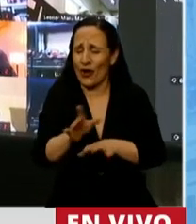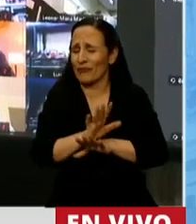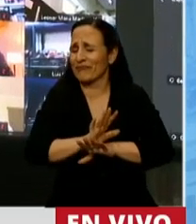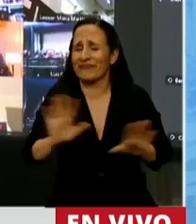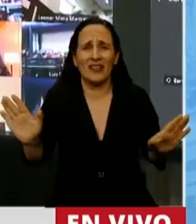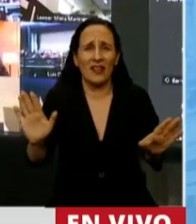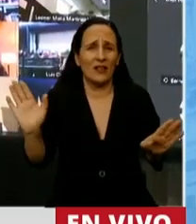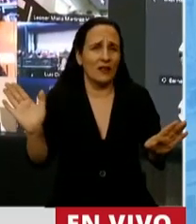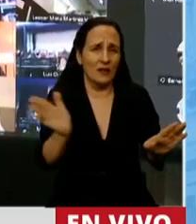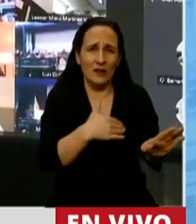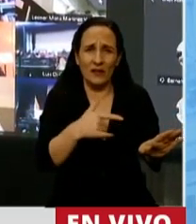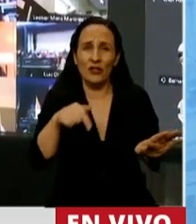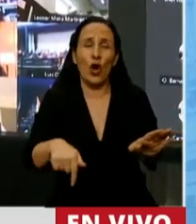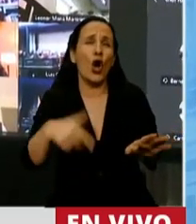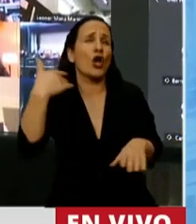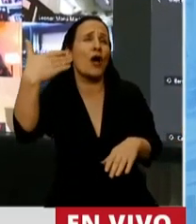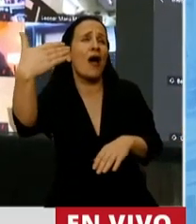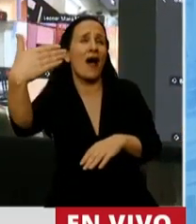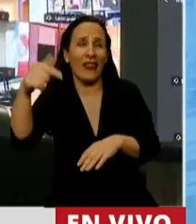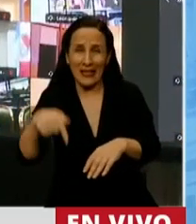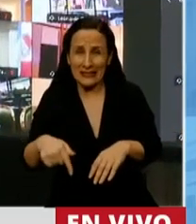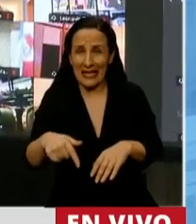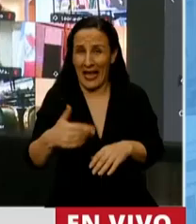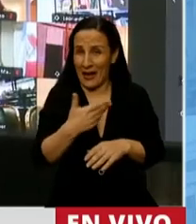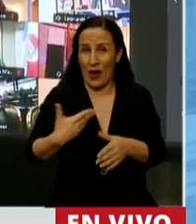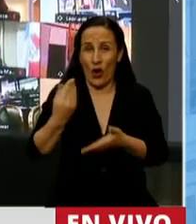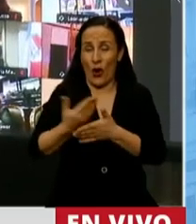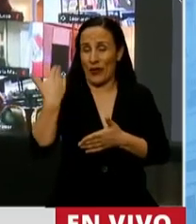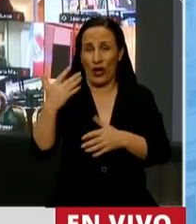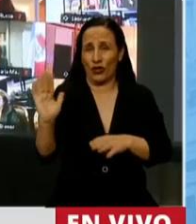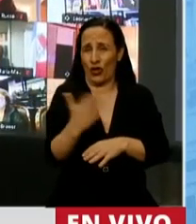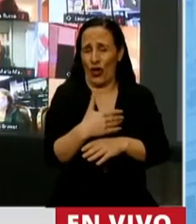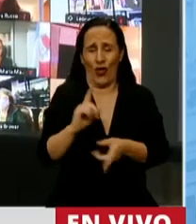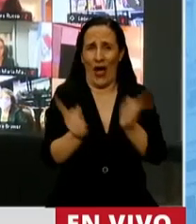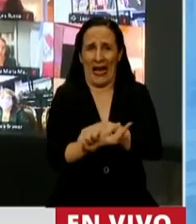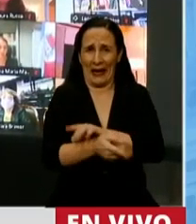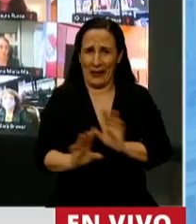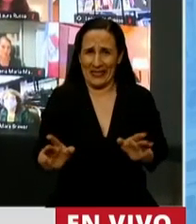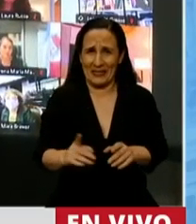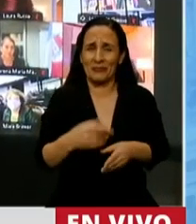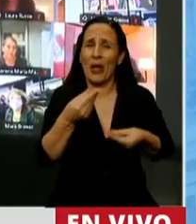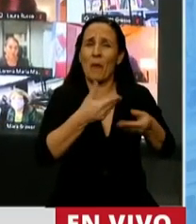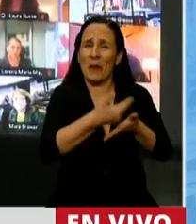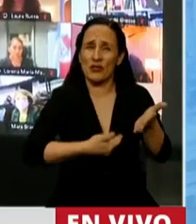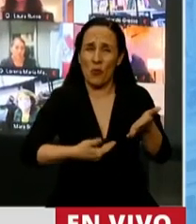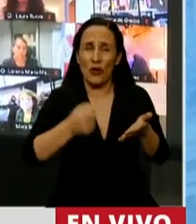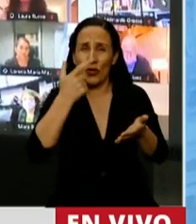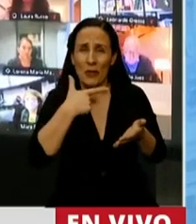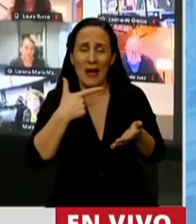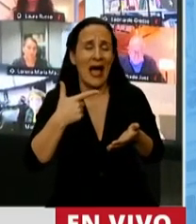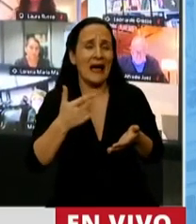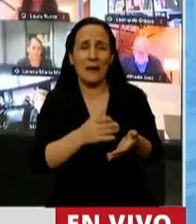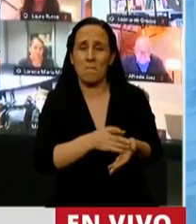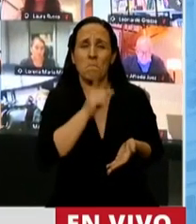de todo lo que hoy dijeron en esta sesión. Y aprobaron todos los presupuestos de Macri, muditos,